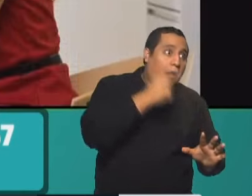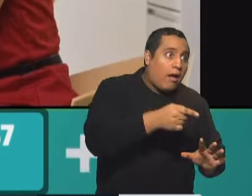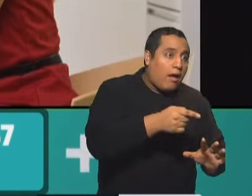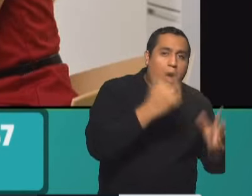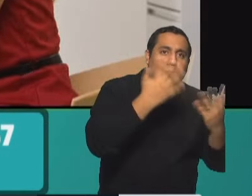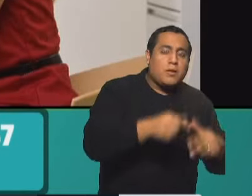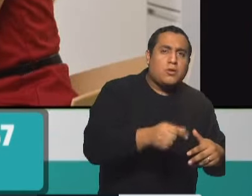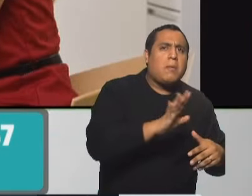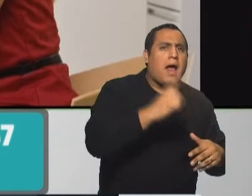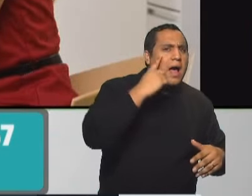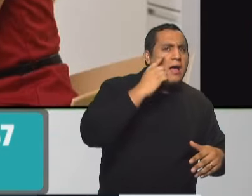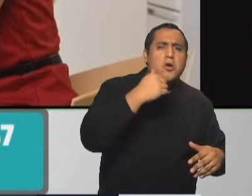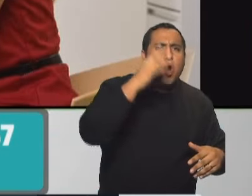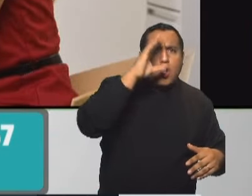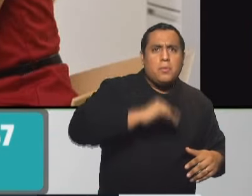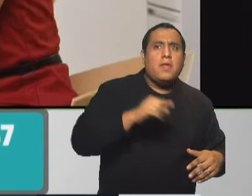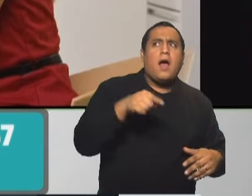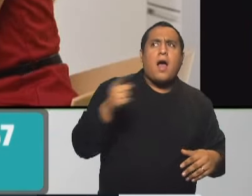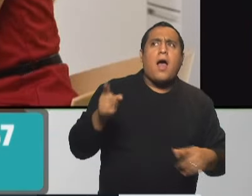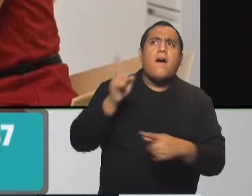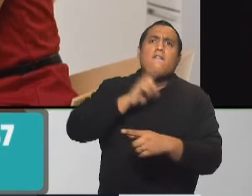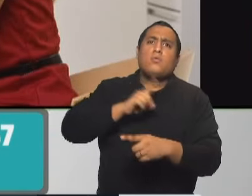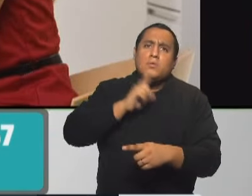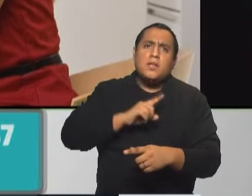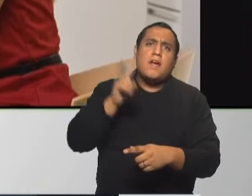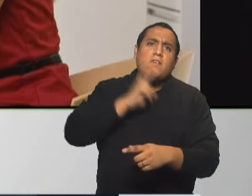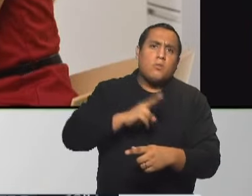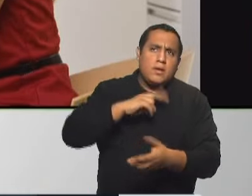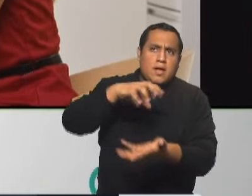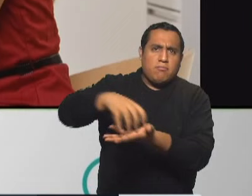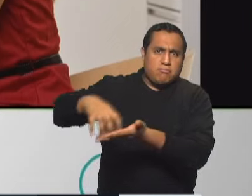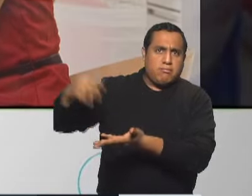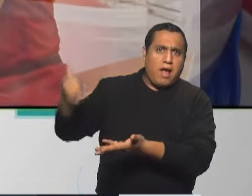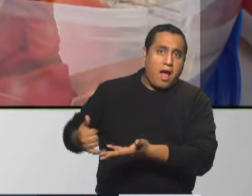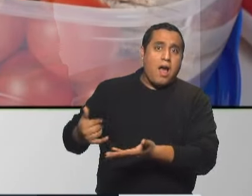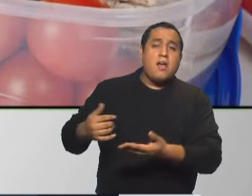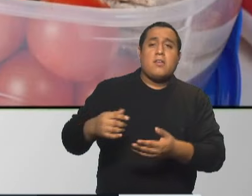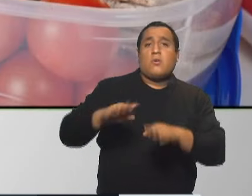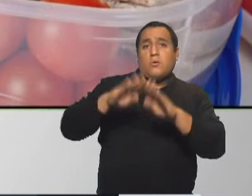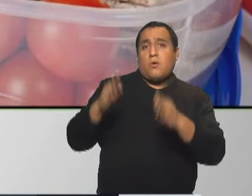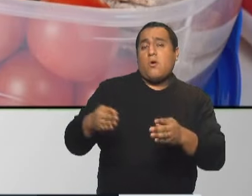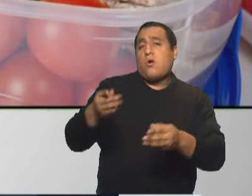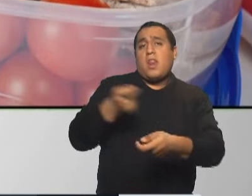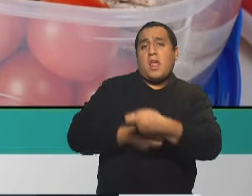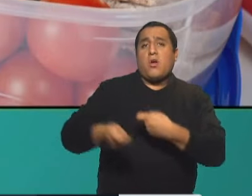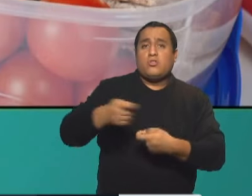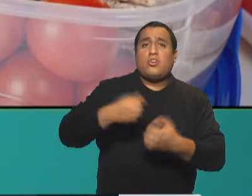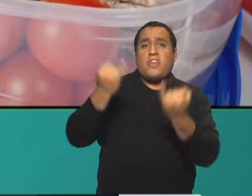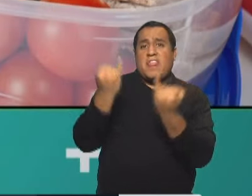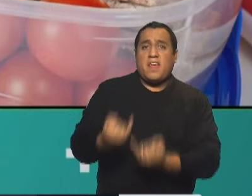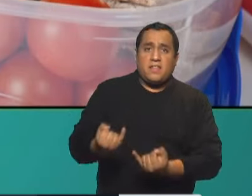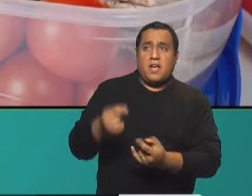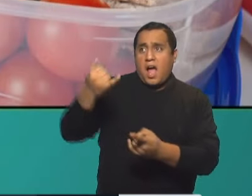nosotros trabajemos, también hay una frutería, una verdulería. Seguramente hay una dietética. Y si no, lo